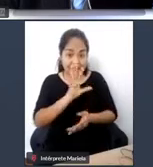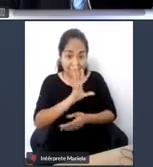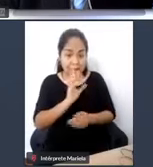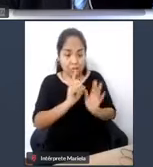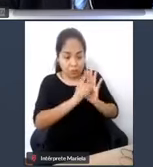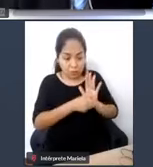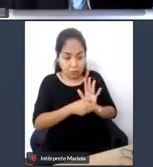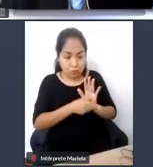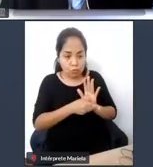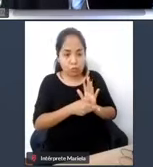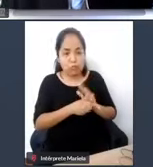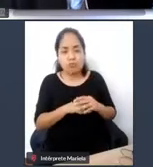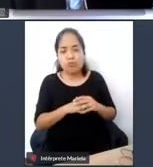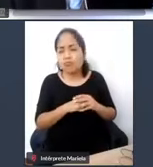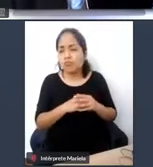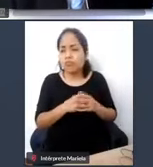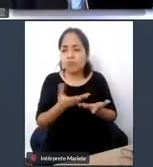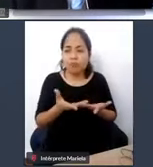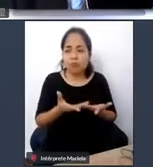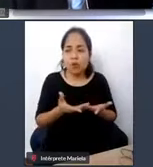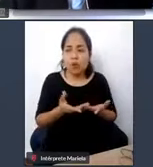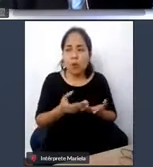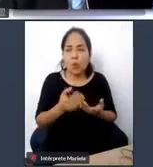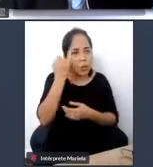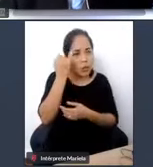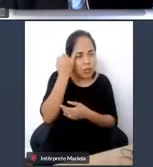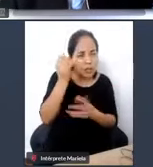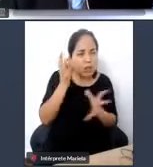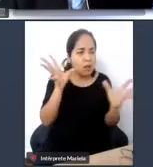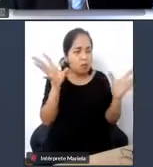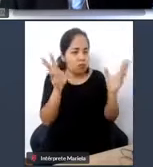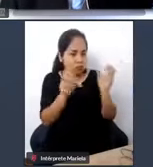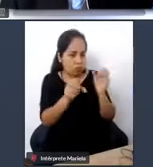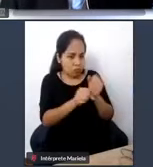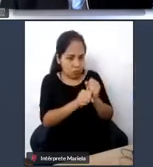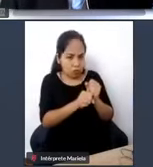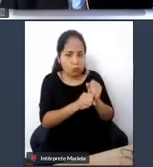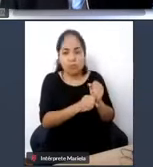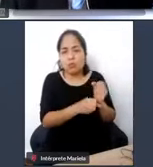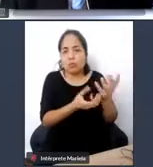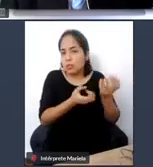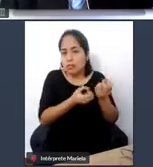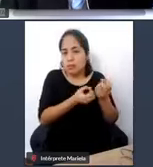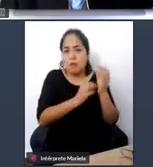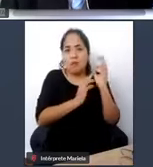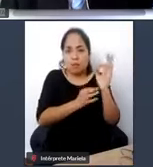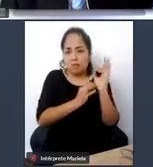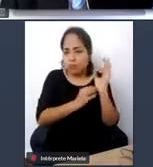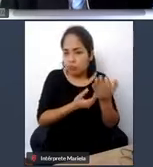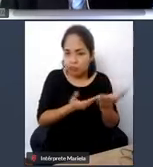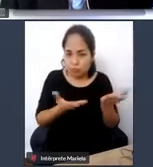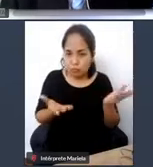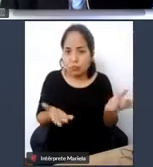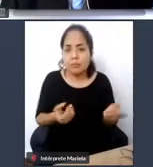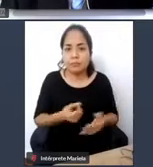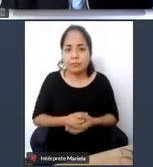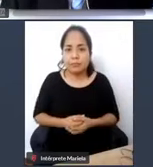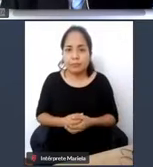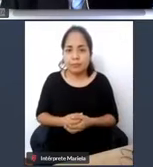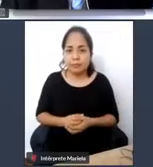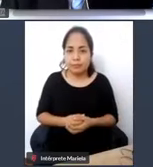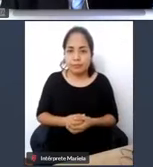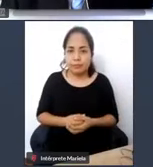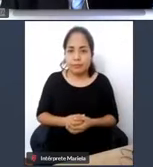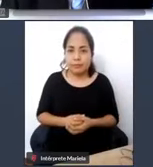replantear de repente como una idea general de lo que usted desee como parte final ¿sí? Ok,